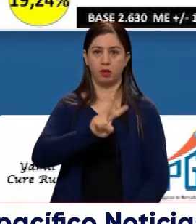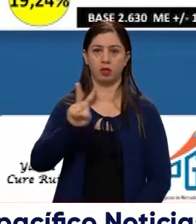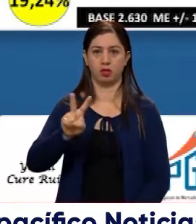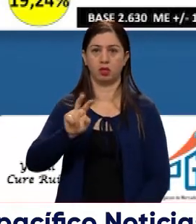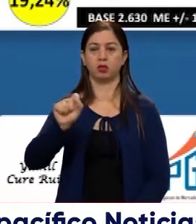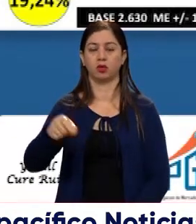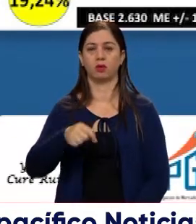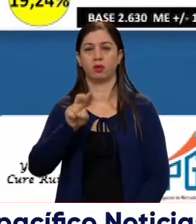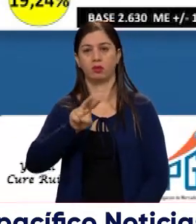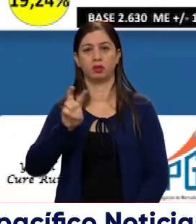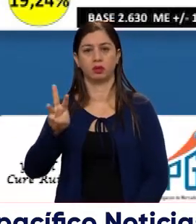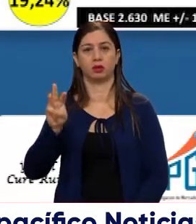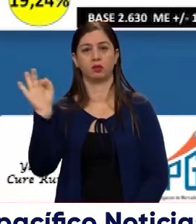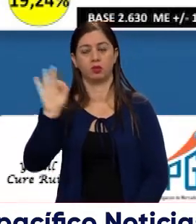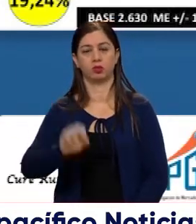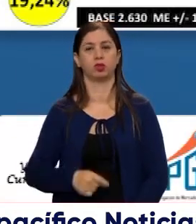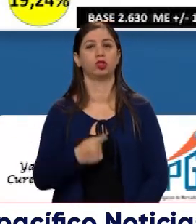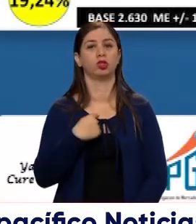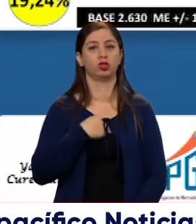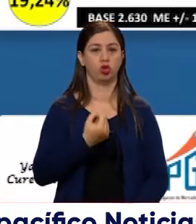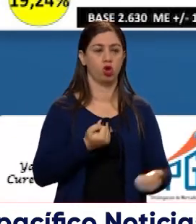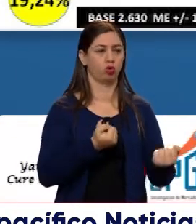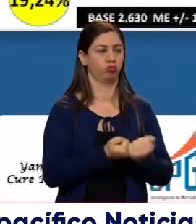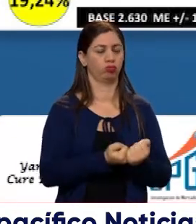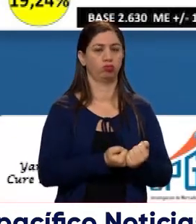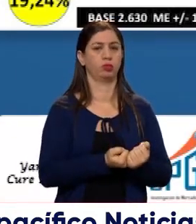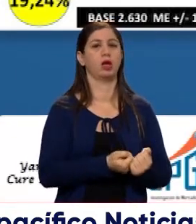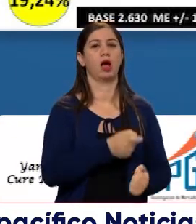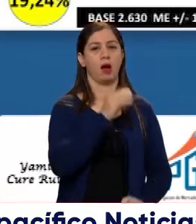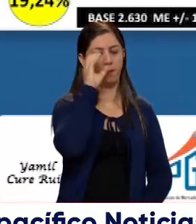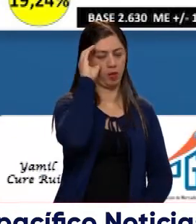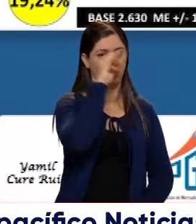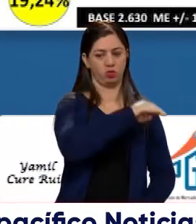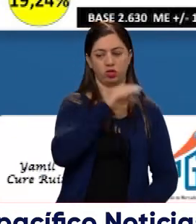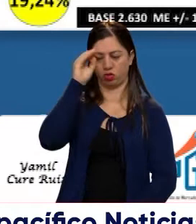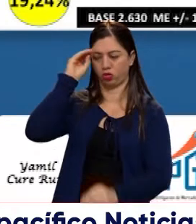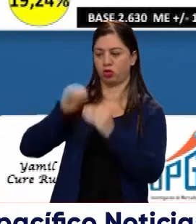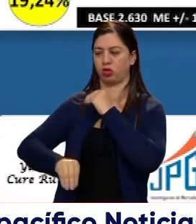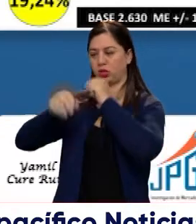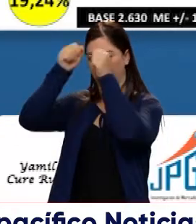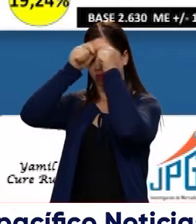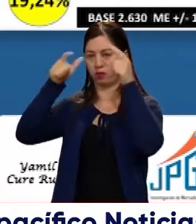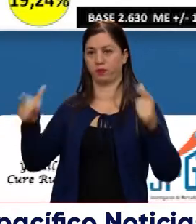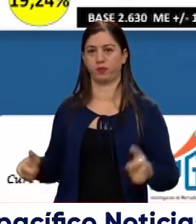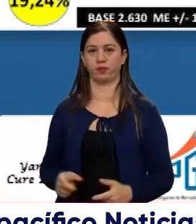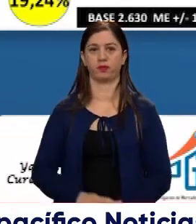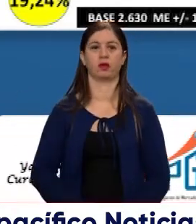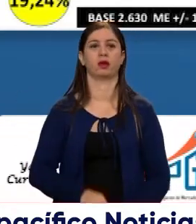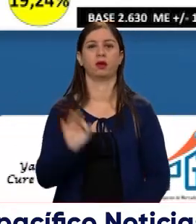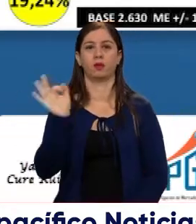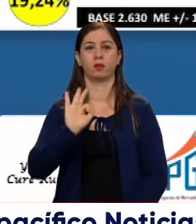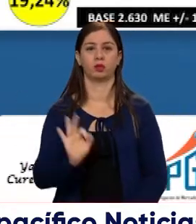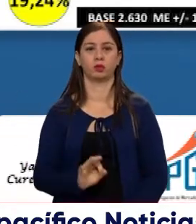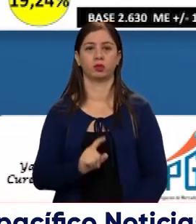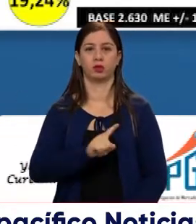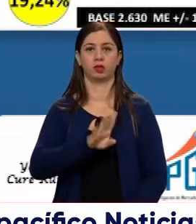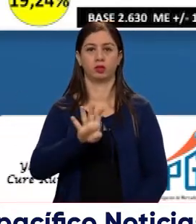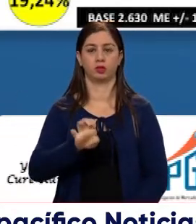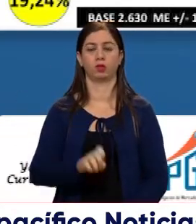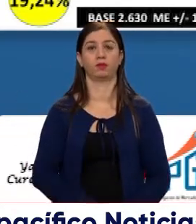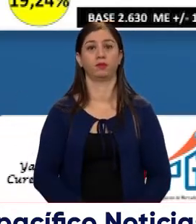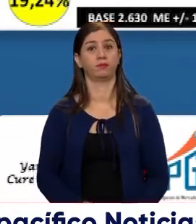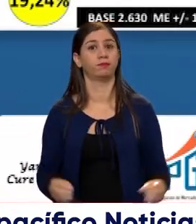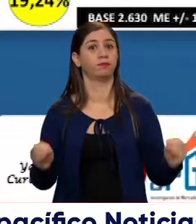,23%. Porque estoy en contra del estamento, 19,24%. Marcan la